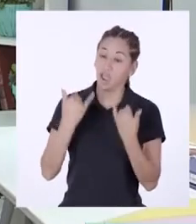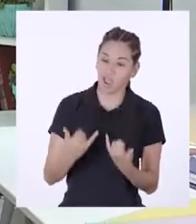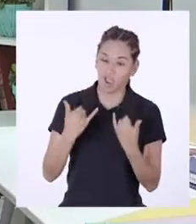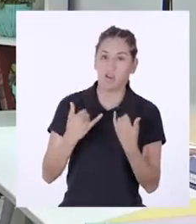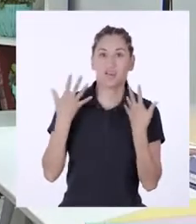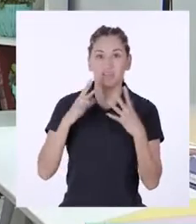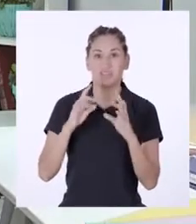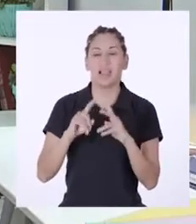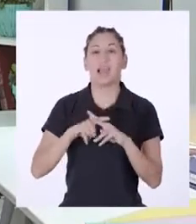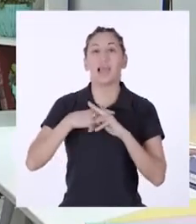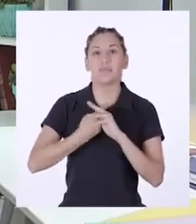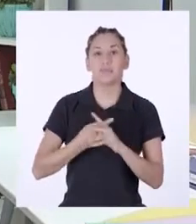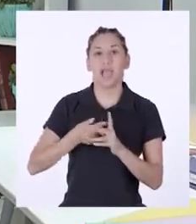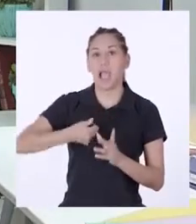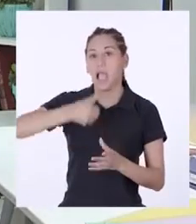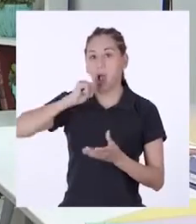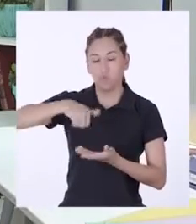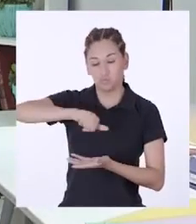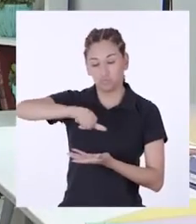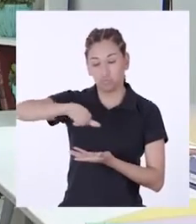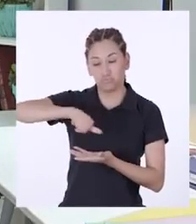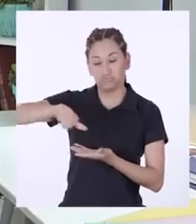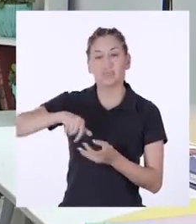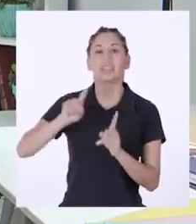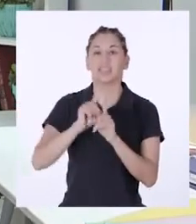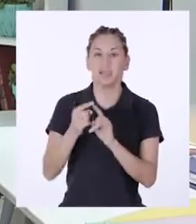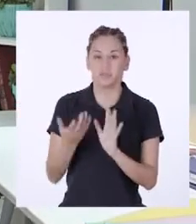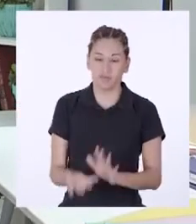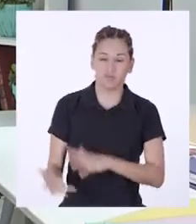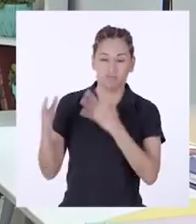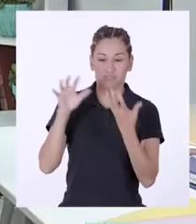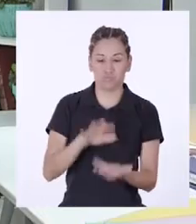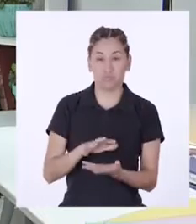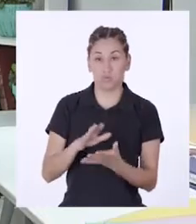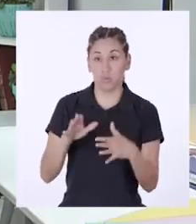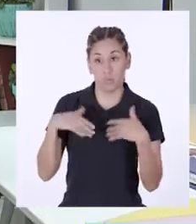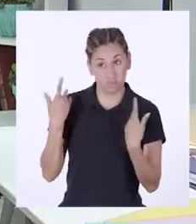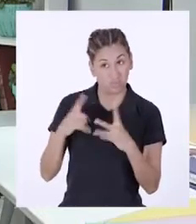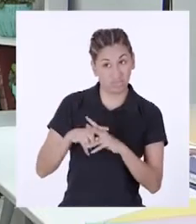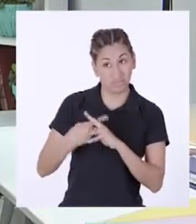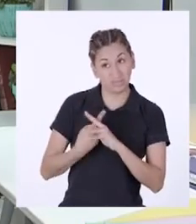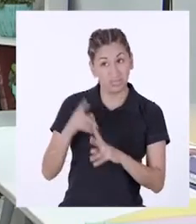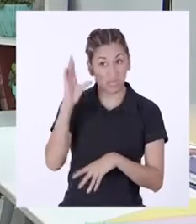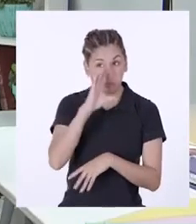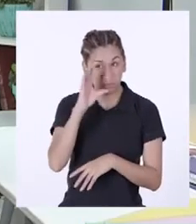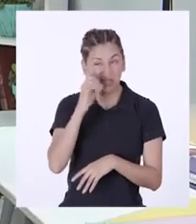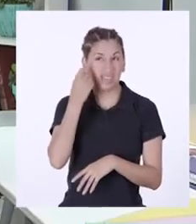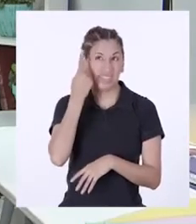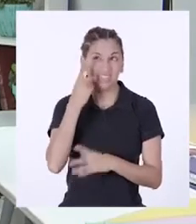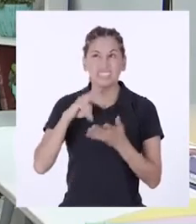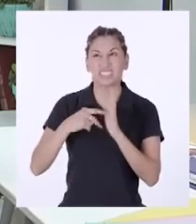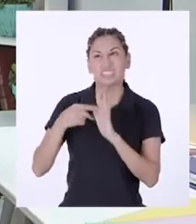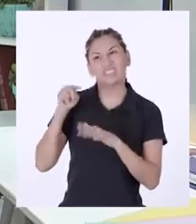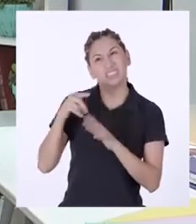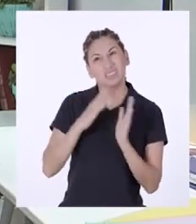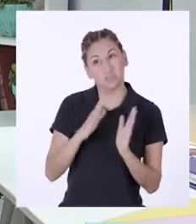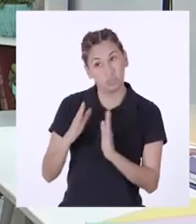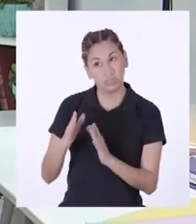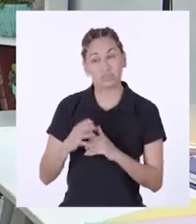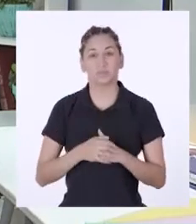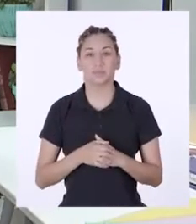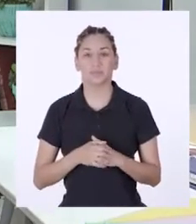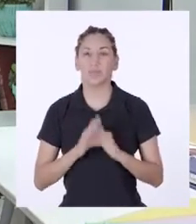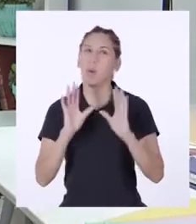tocó hacer el regado y volteo del compostaje. Quizá podríamos empezar buscando entender mejor ese proceso.